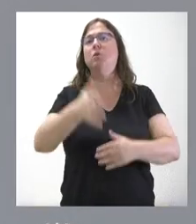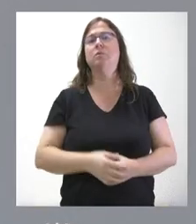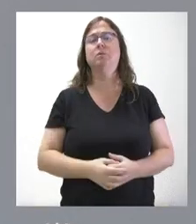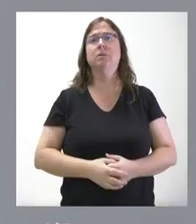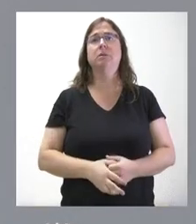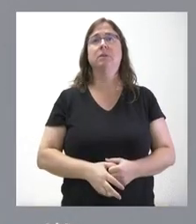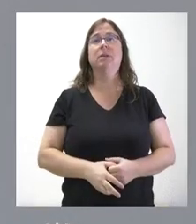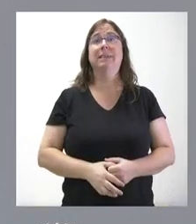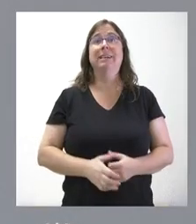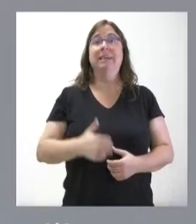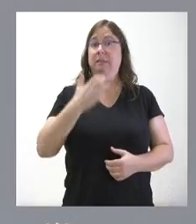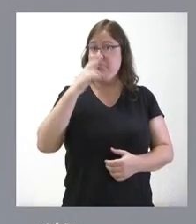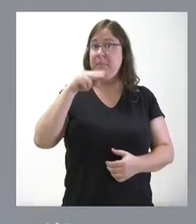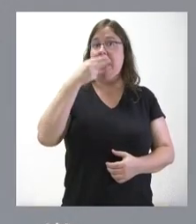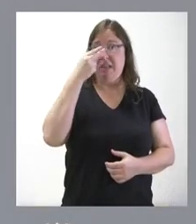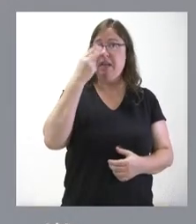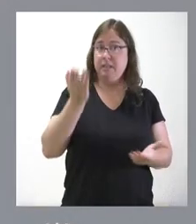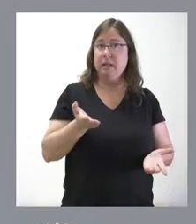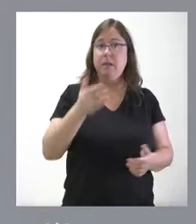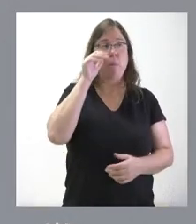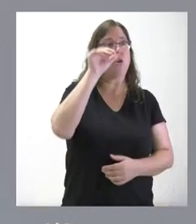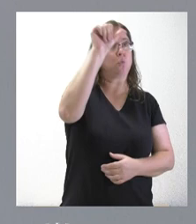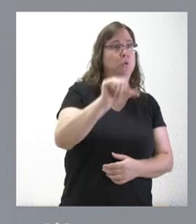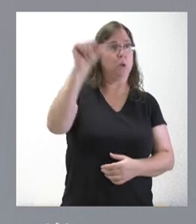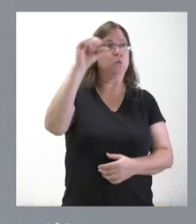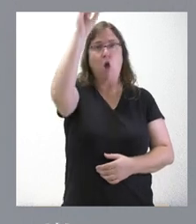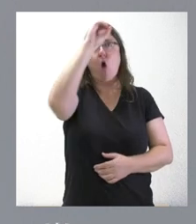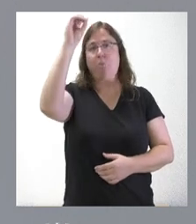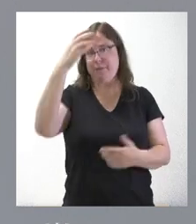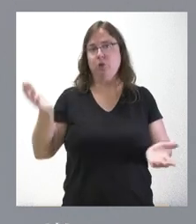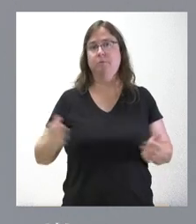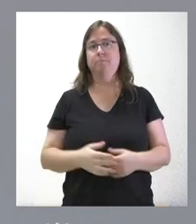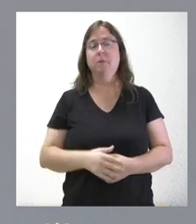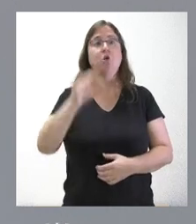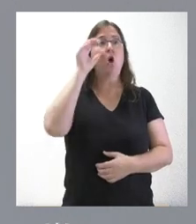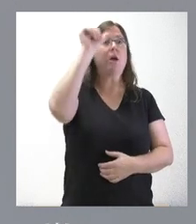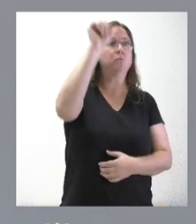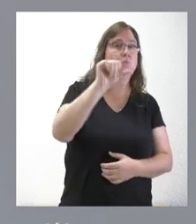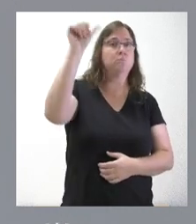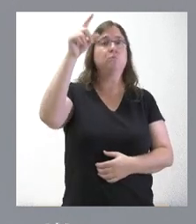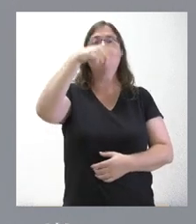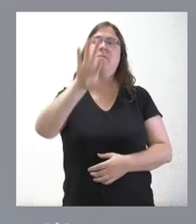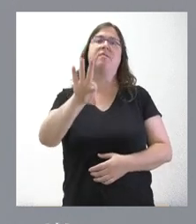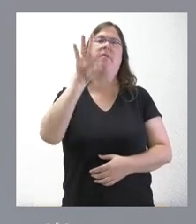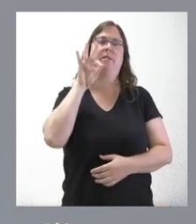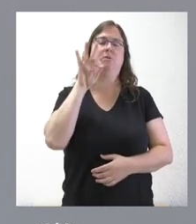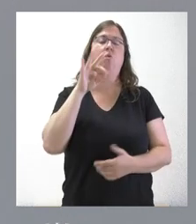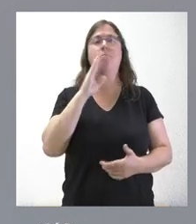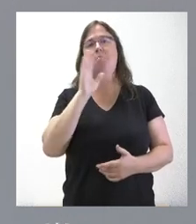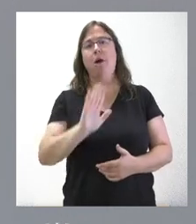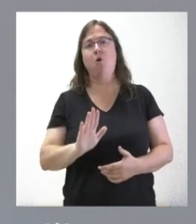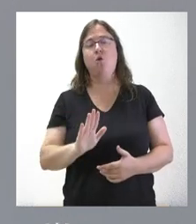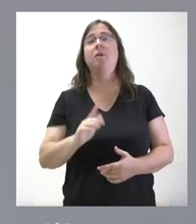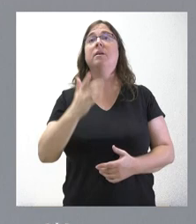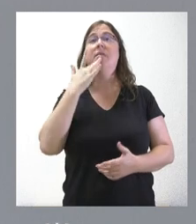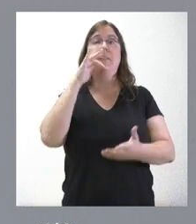Pues es interesante y escucharemos más opiniones. Y, lógicamente, escuchando todas las opiniones, tomaremos la decisión que sea mejor sobre ese día